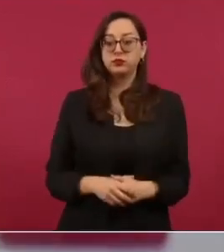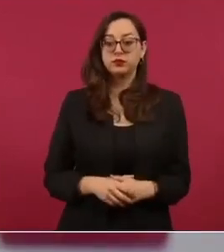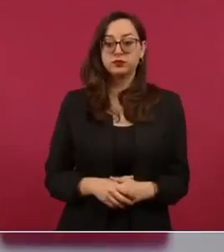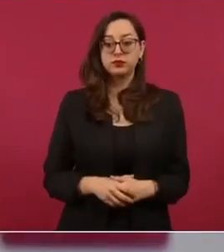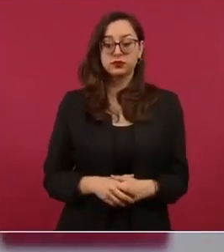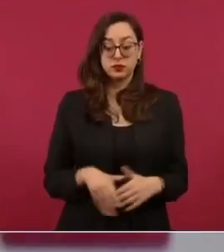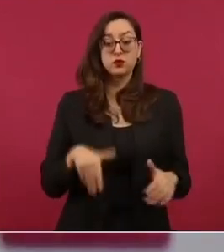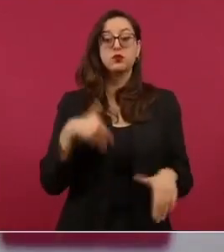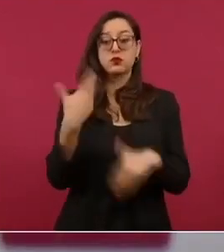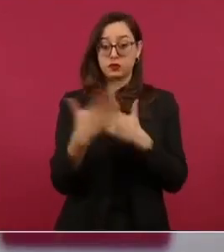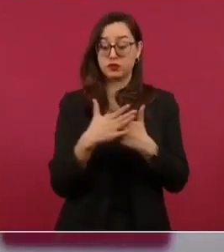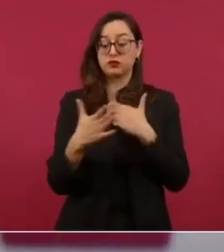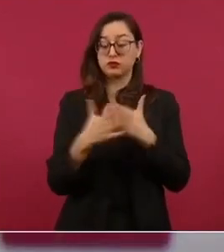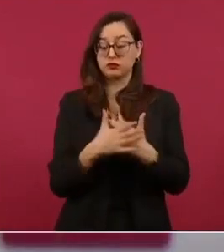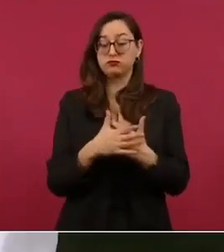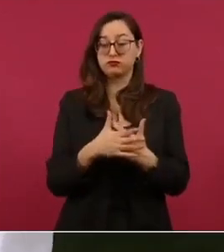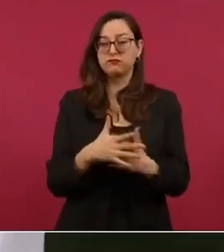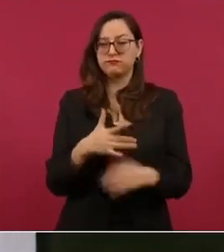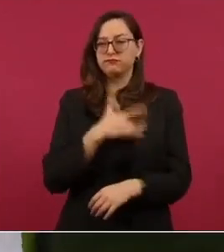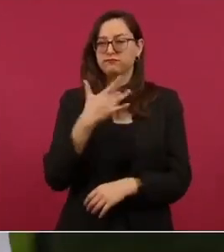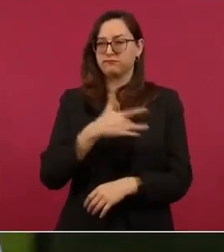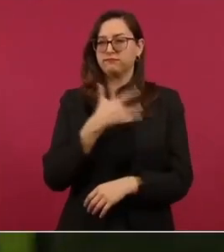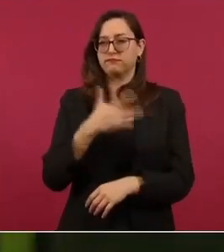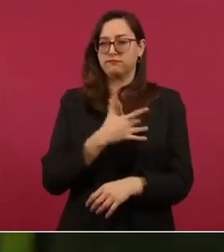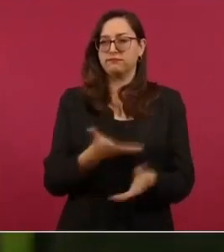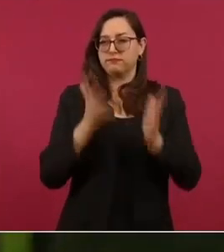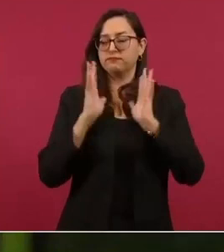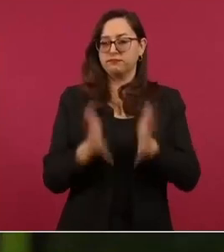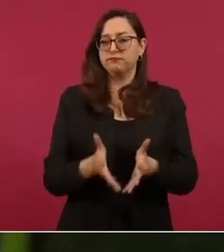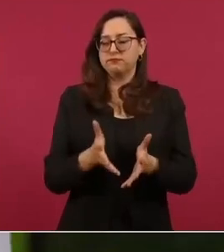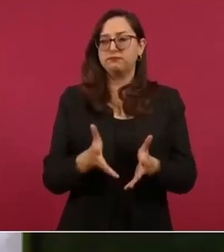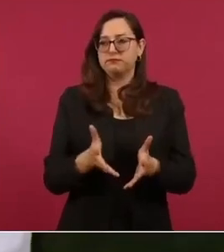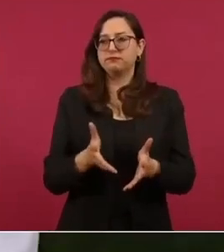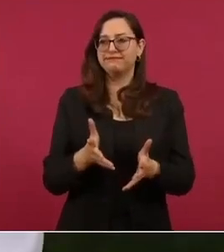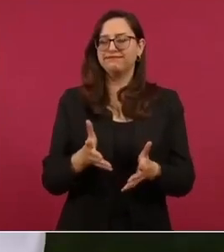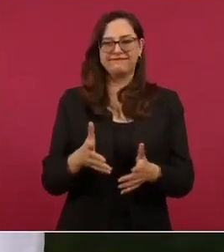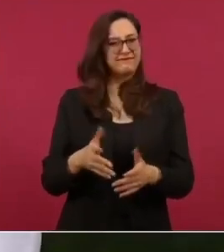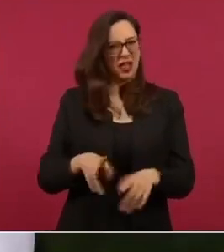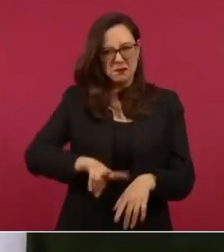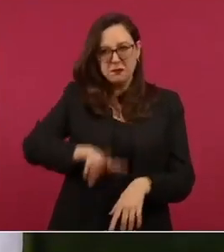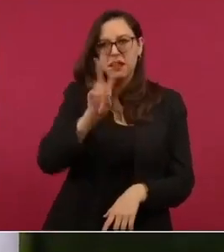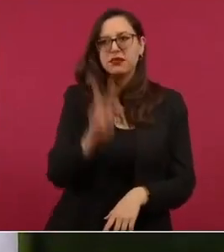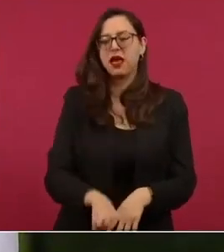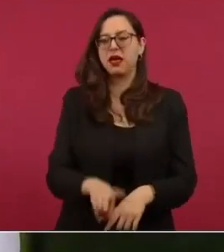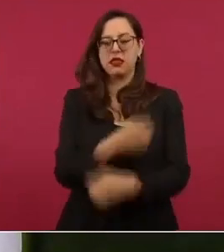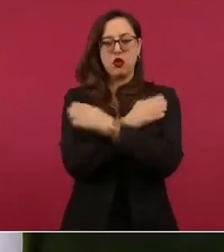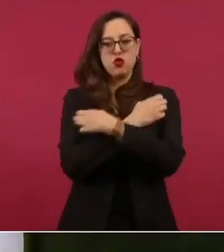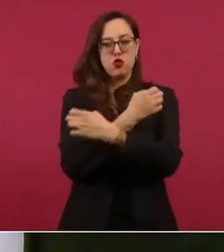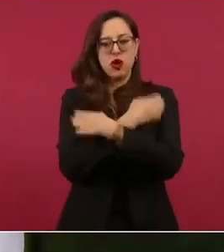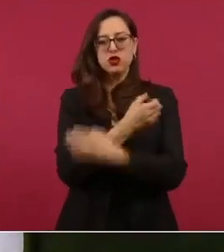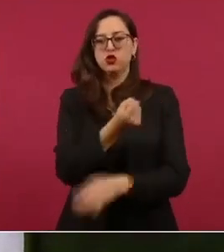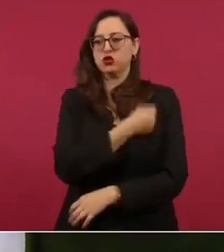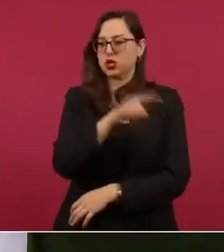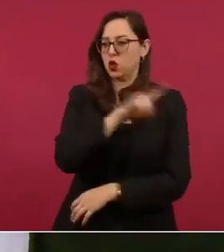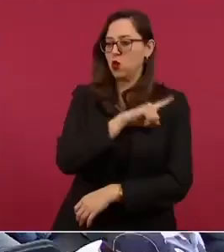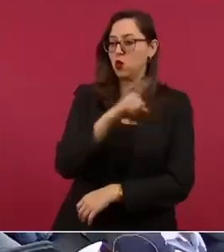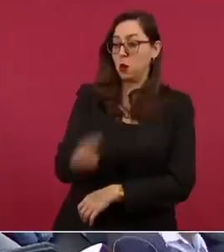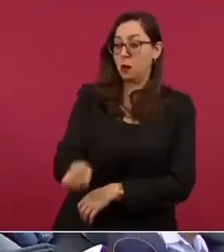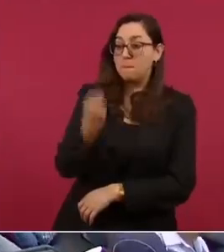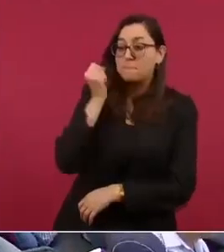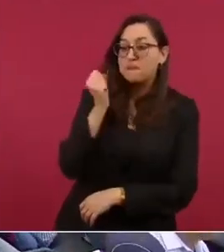de que la educación y la salud no son privilegios sino derecho del pueblo